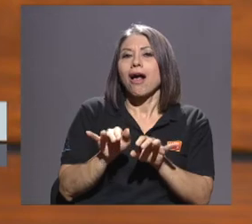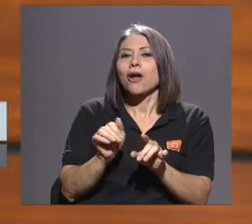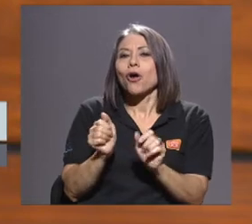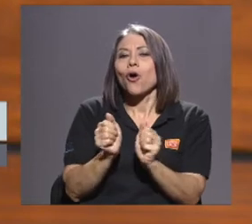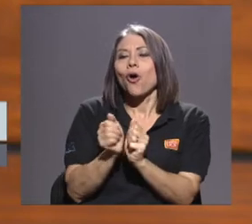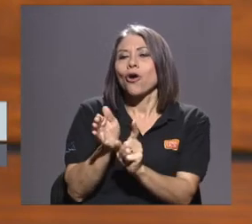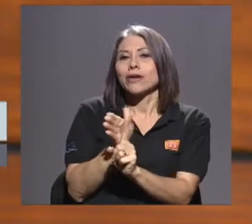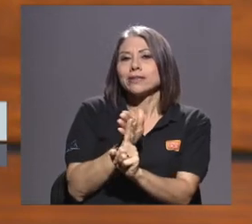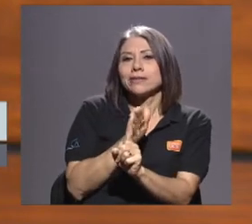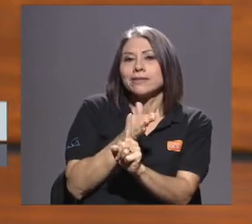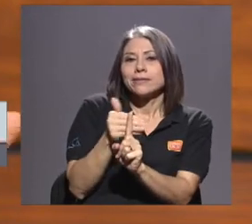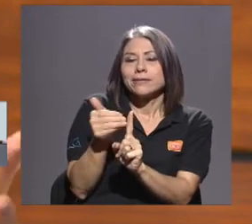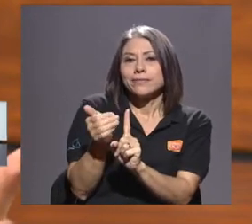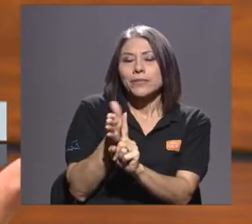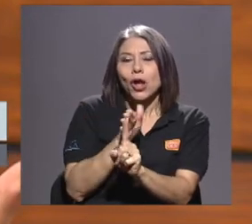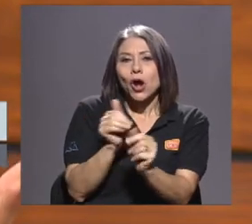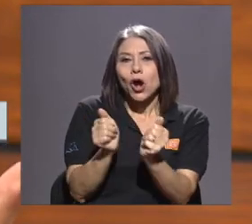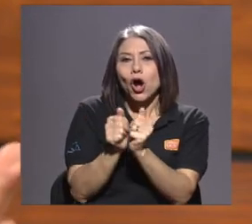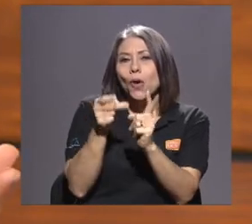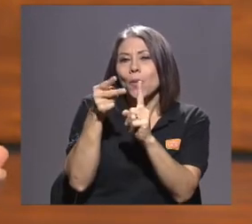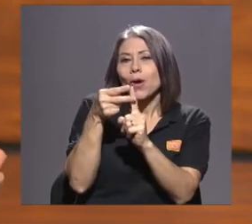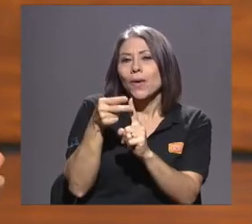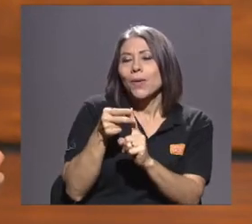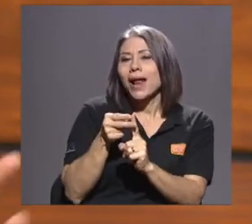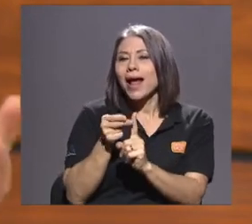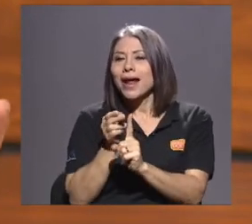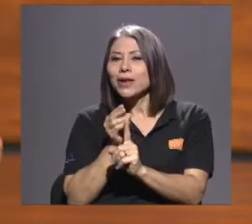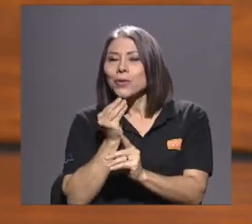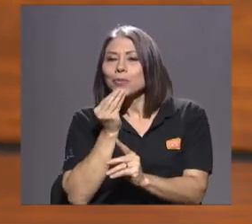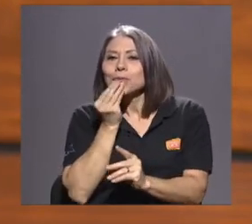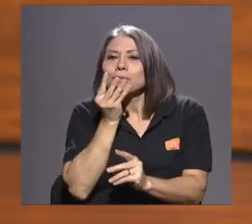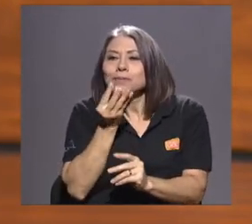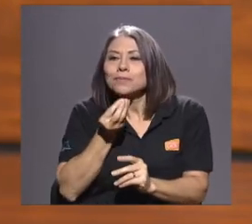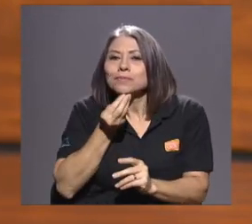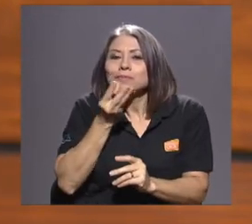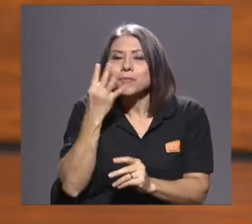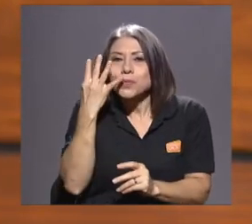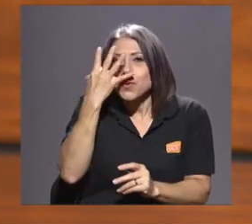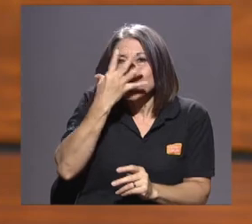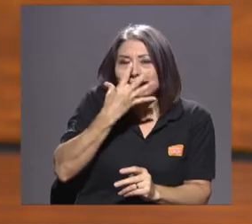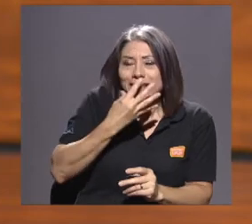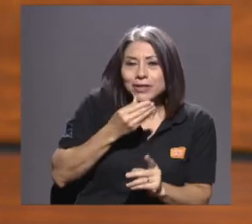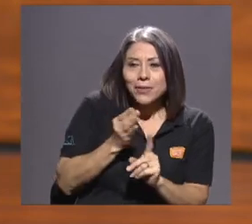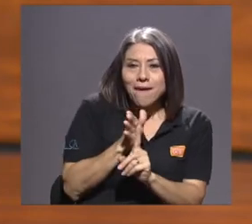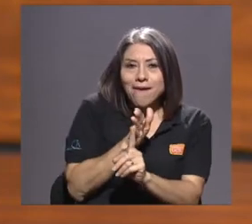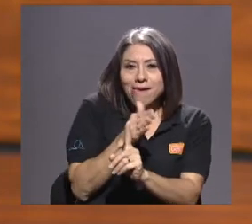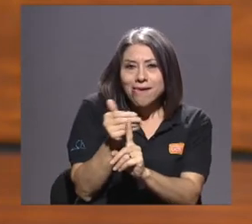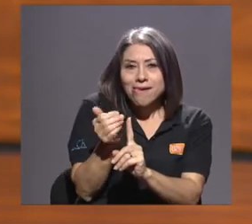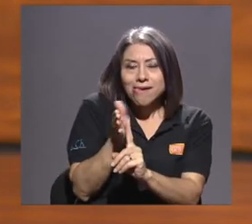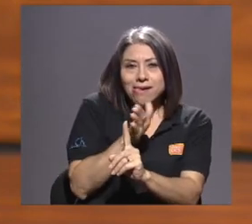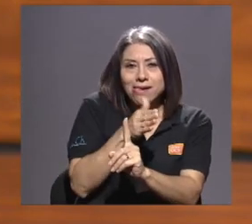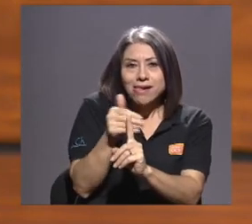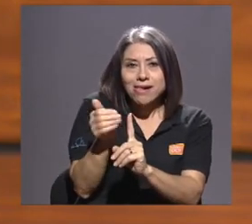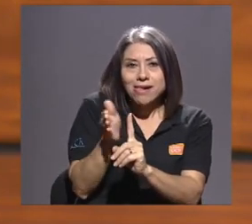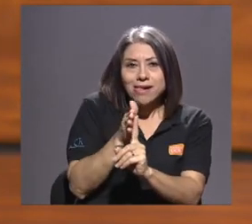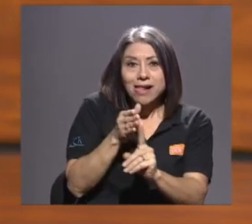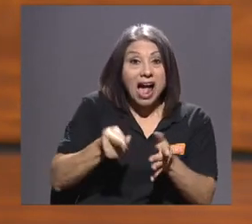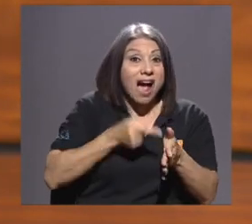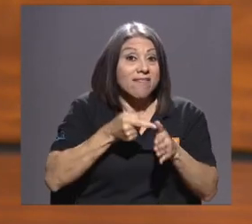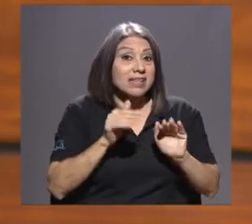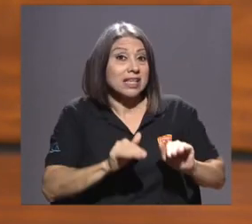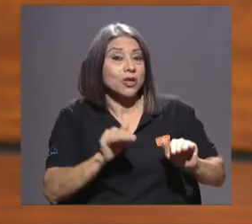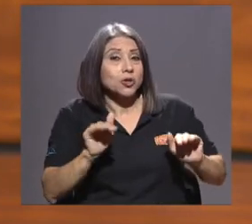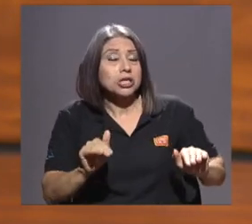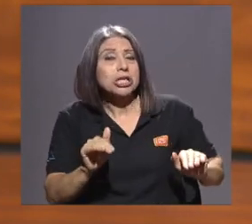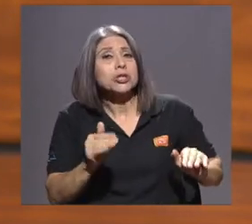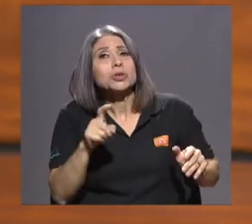estrategias de seducción. Muchas veces los chicos y las chicas en esta ansiedad de conseguir una persona que